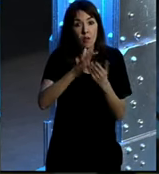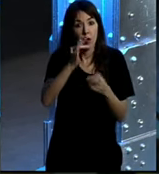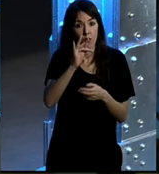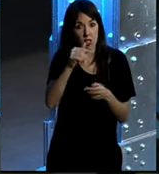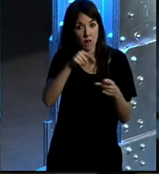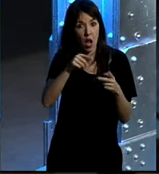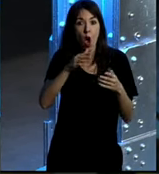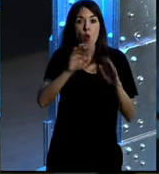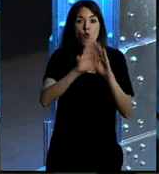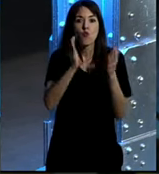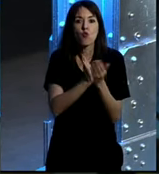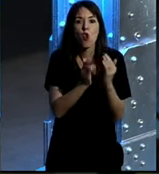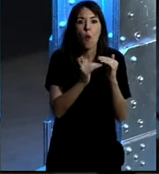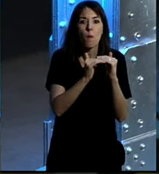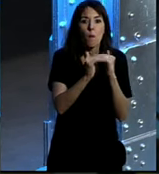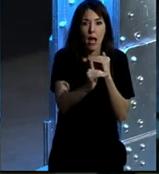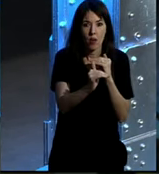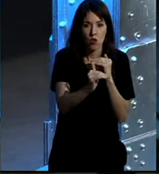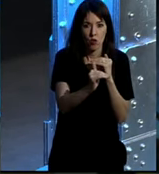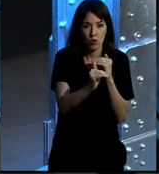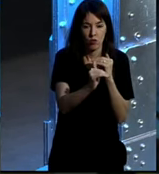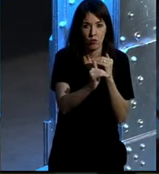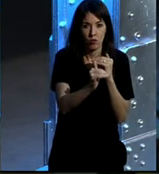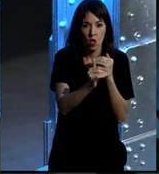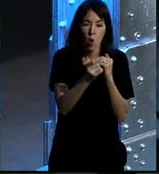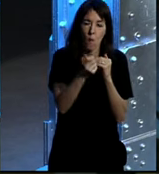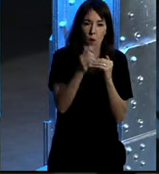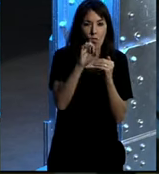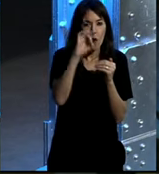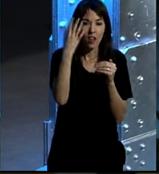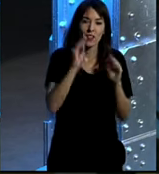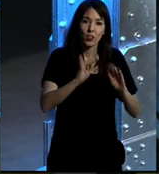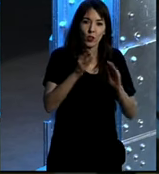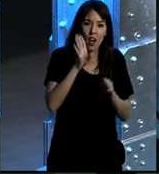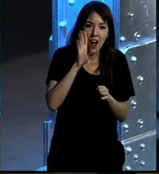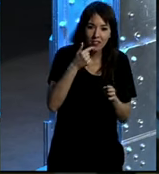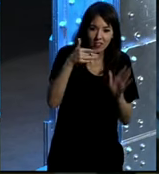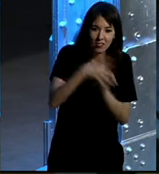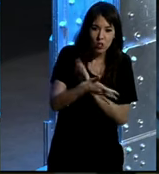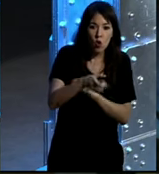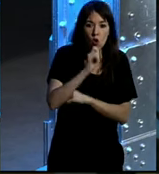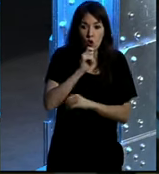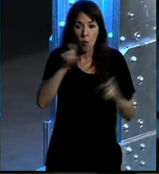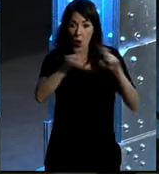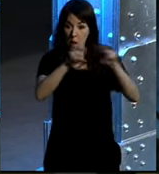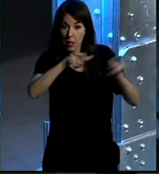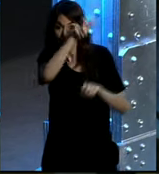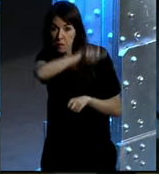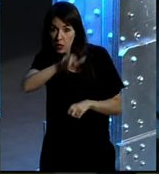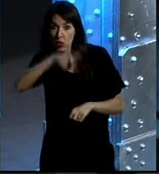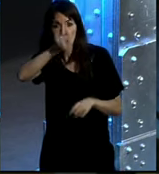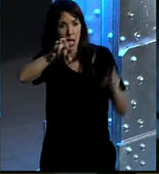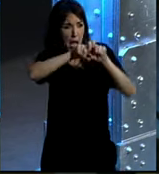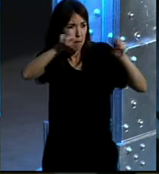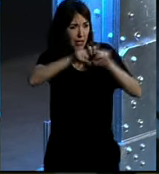Friedman, El mundo es plano, que un poco viene a transmitir la idea de lo que os decía anteriormente, de cómo empresas individuos y cómo